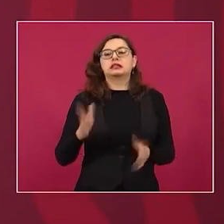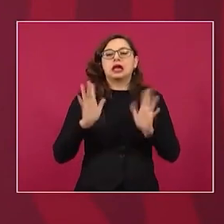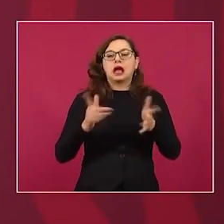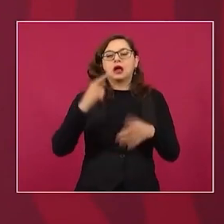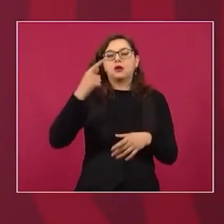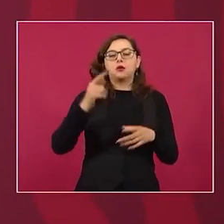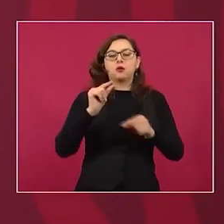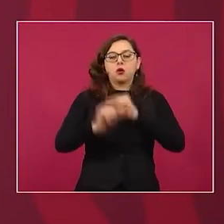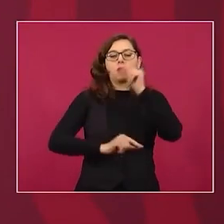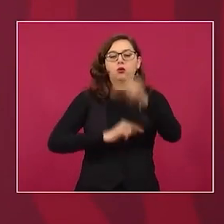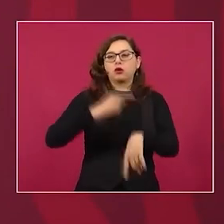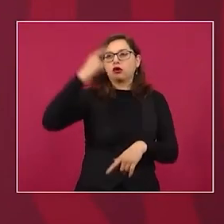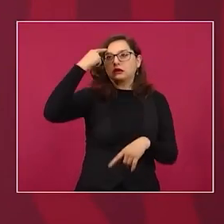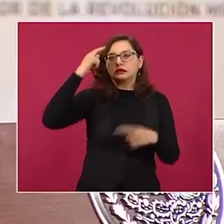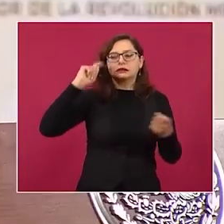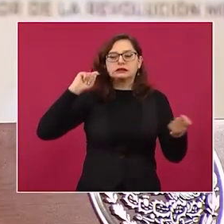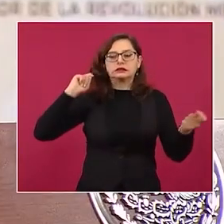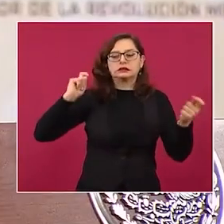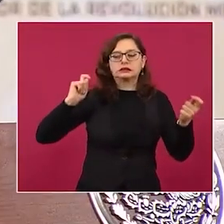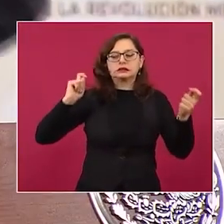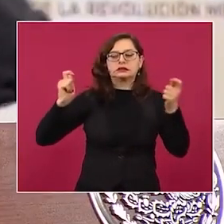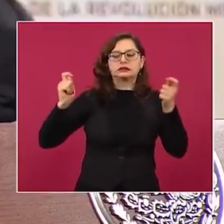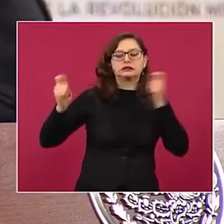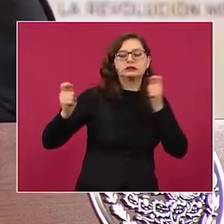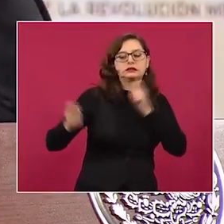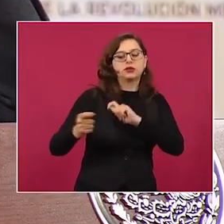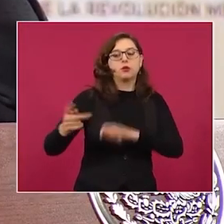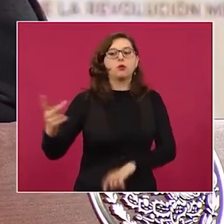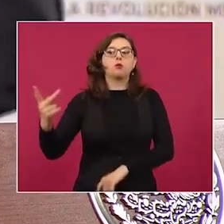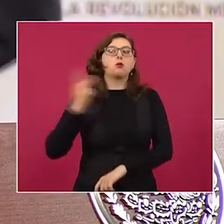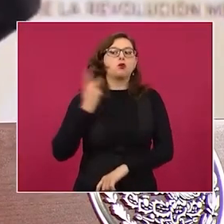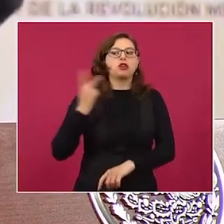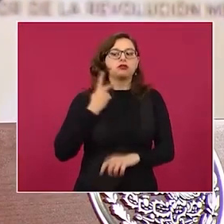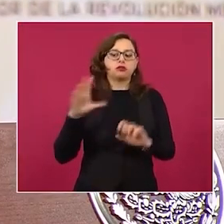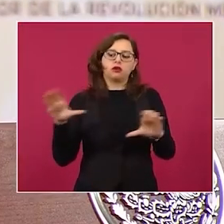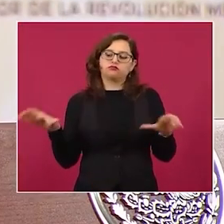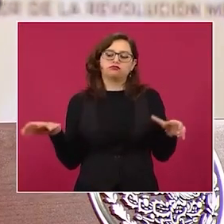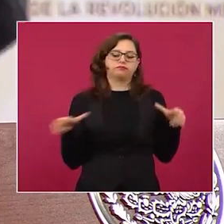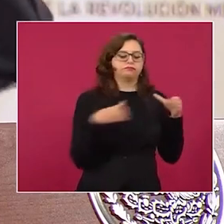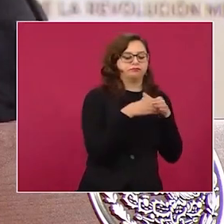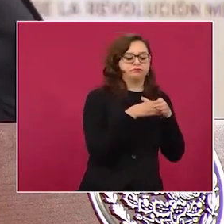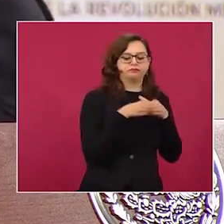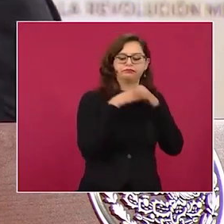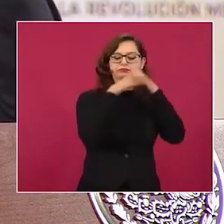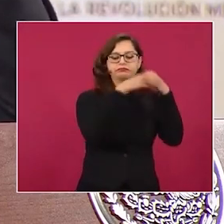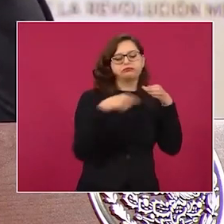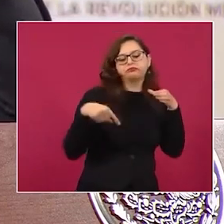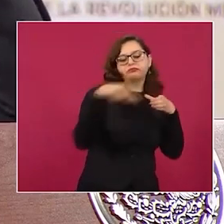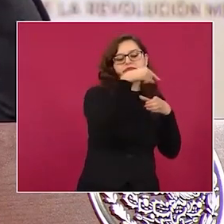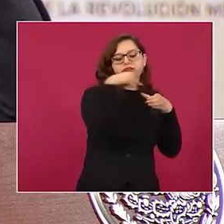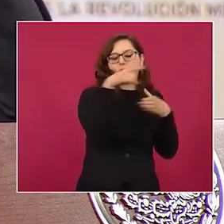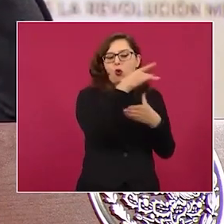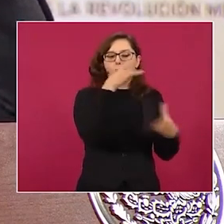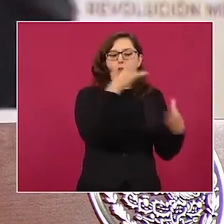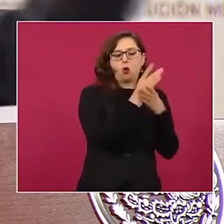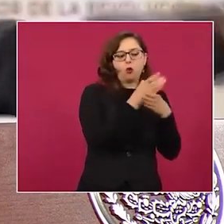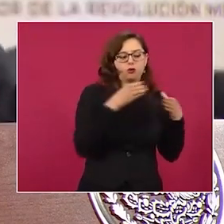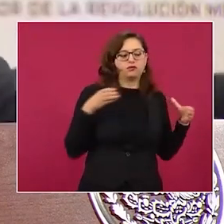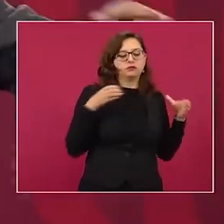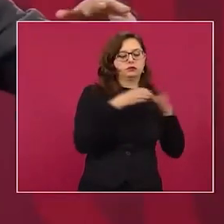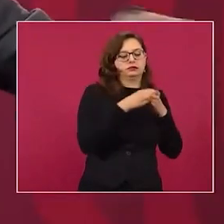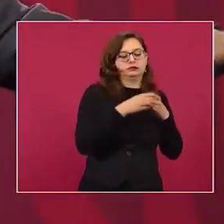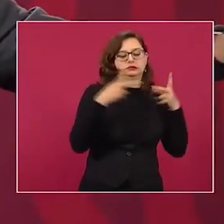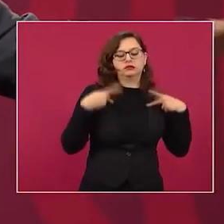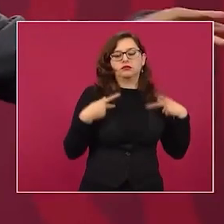se hace en las élites o tiene que ver con los de arriba, que el